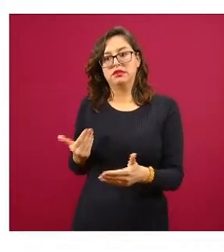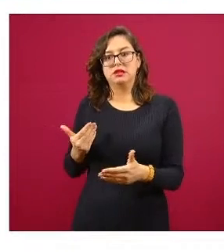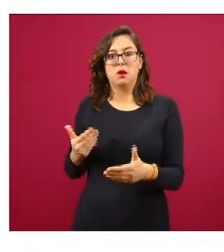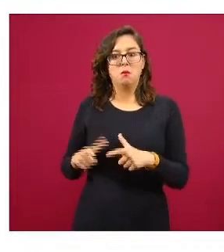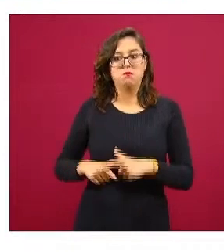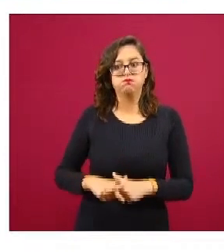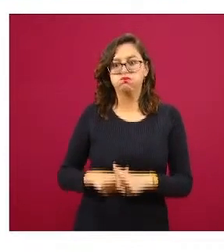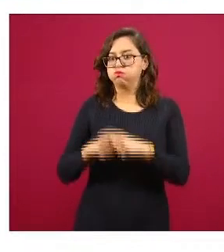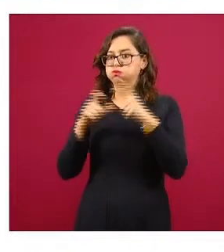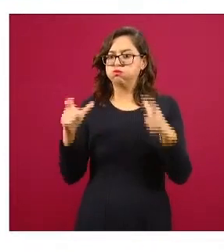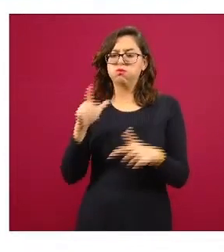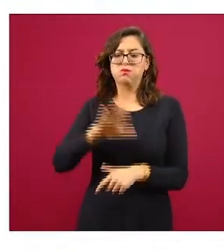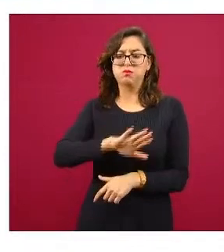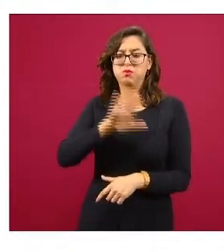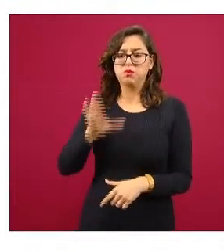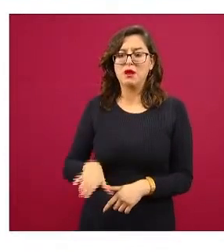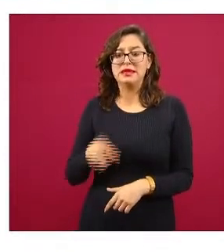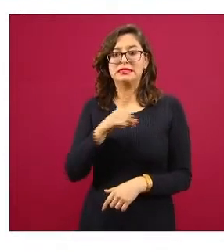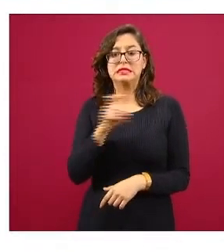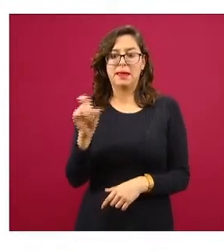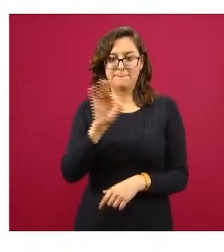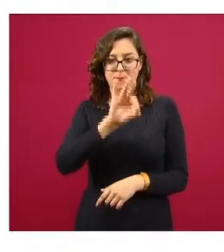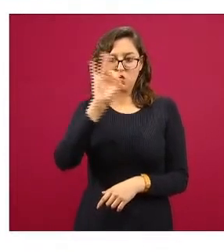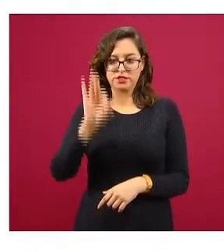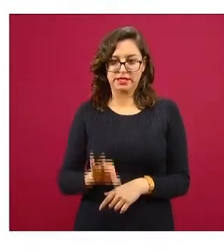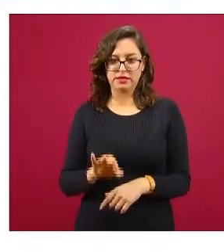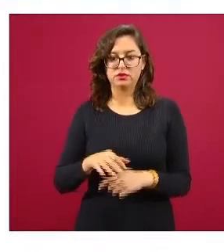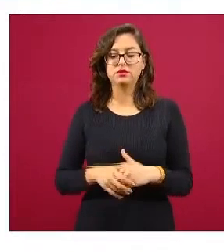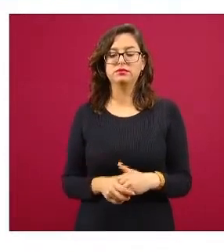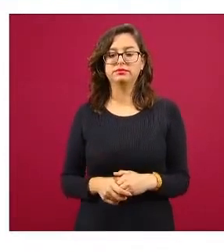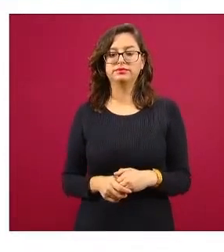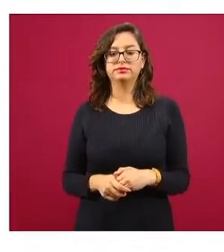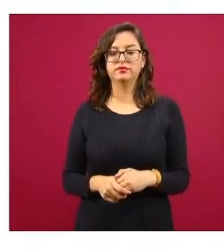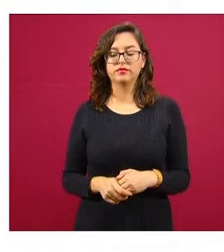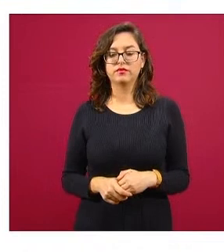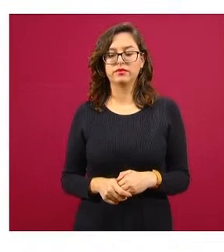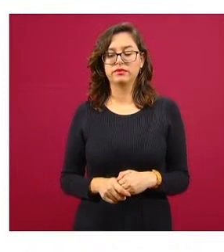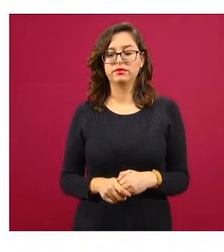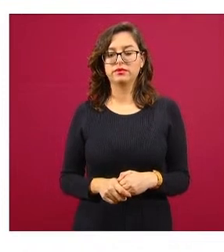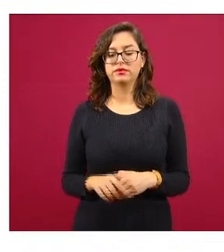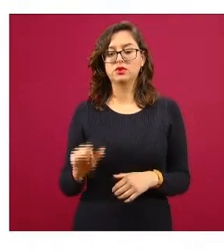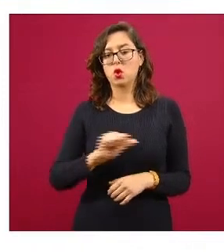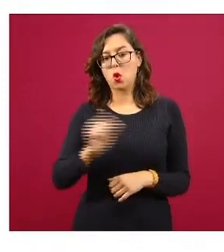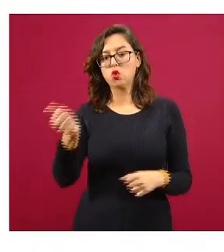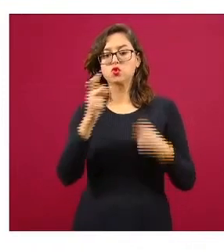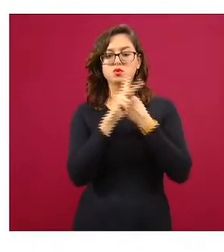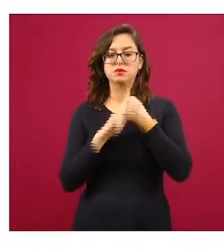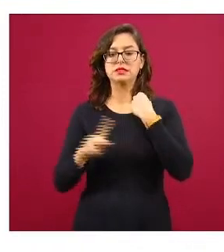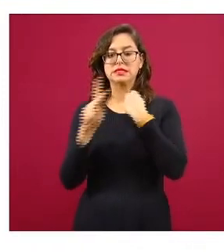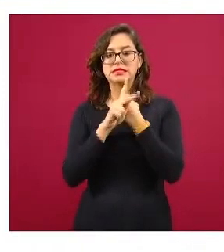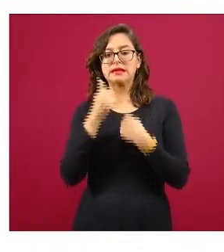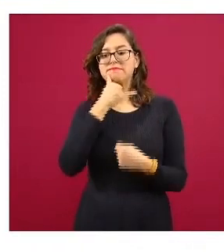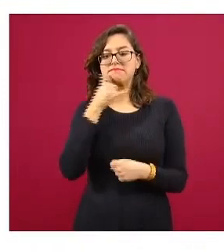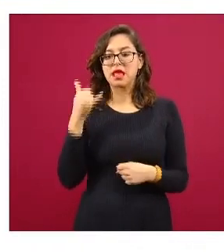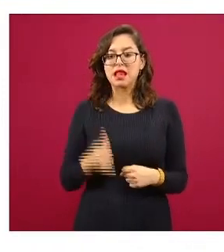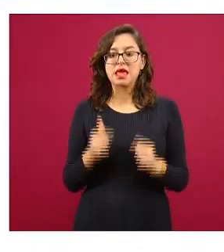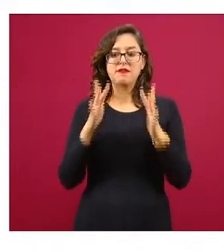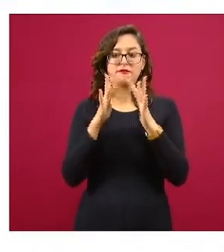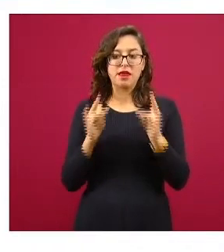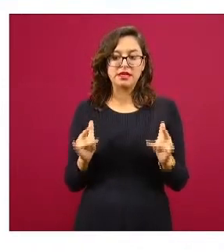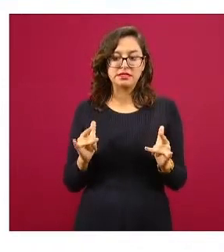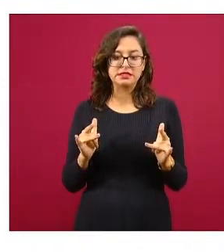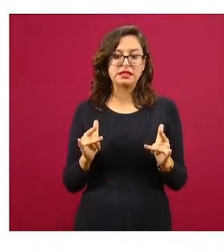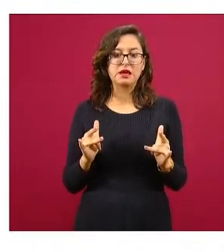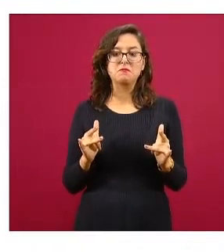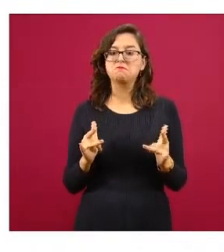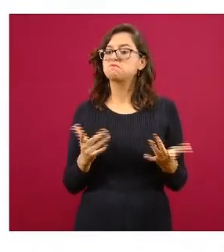exceso subió por encima de 100% y otros países como Italia y Francia por ejemplo